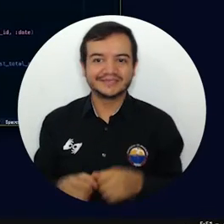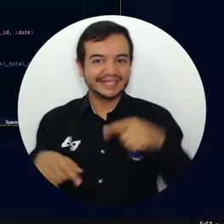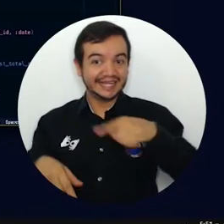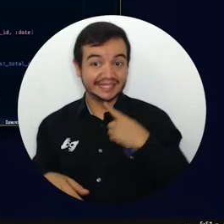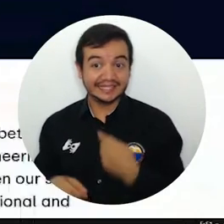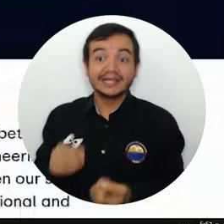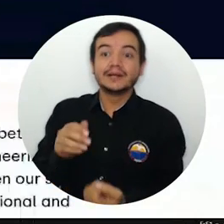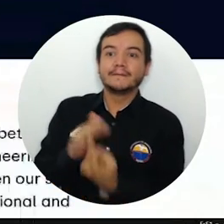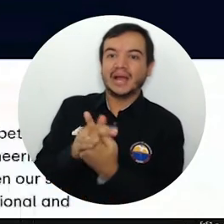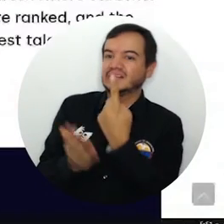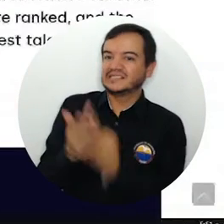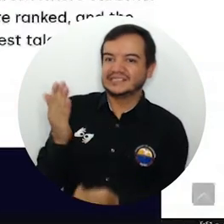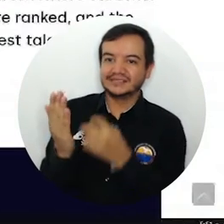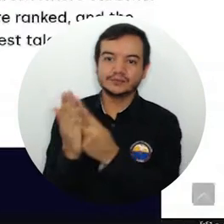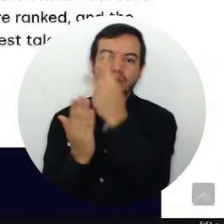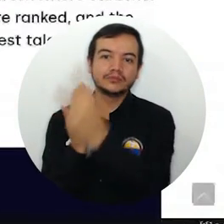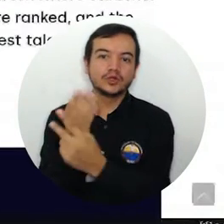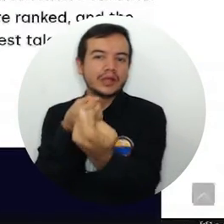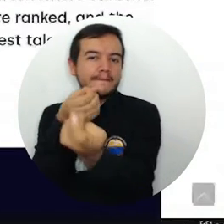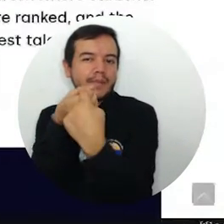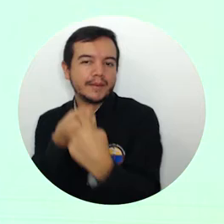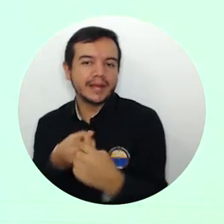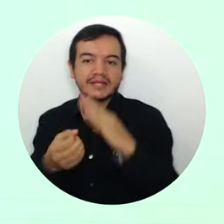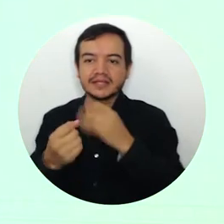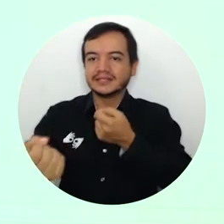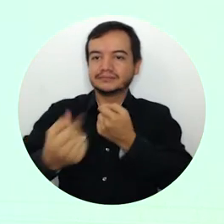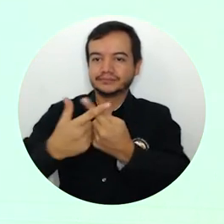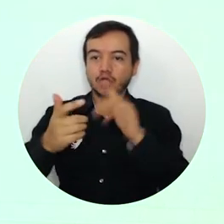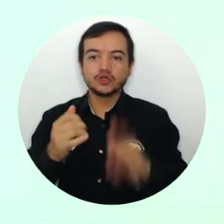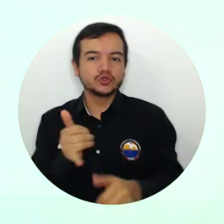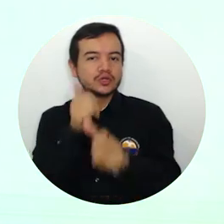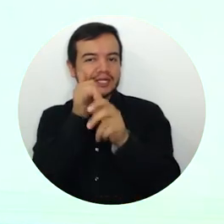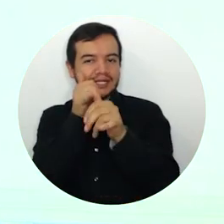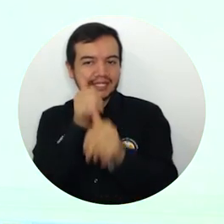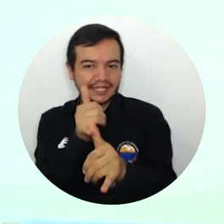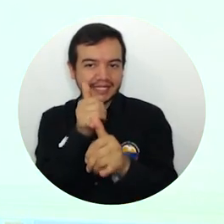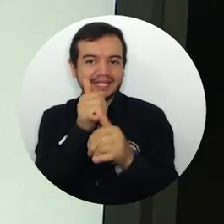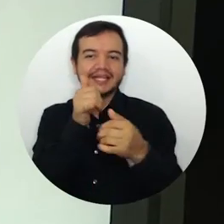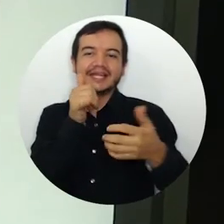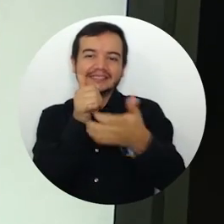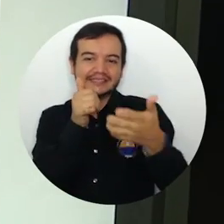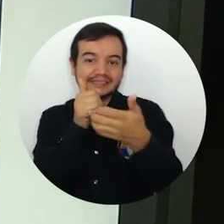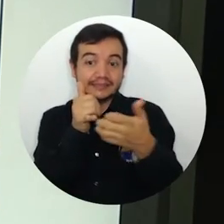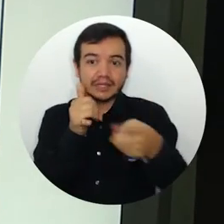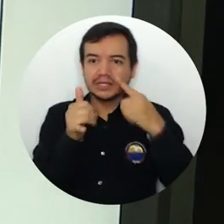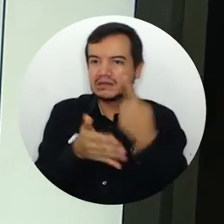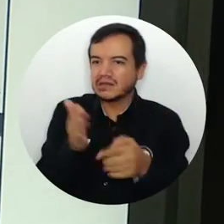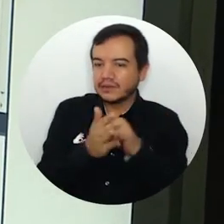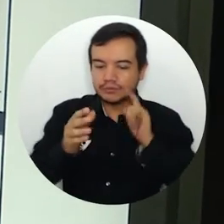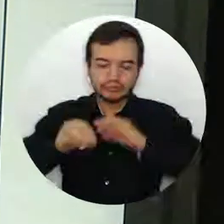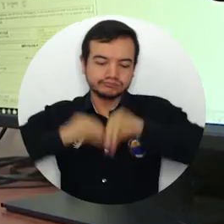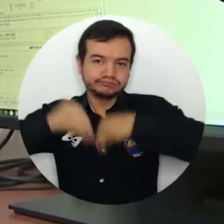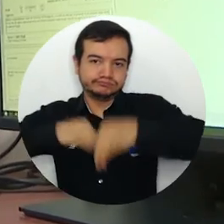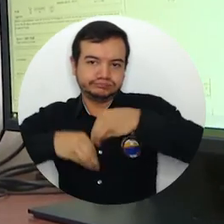Developers Bank es un banco de perfiles donde se inscriben estudiantes y egresados del Programa de Ingeniería de Sistemas que se desempeñan en la elaboración de